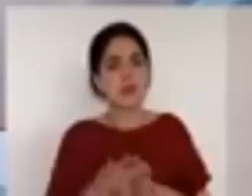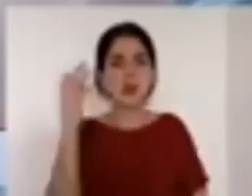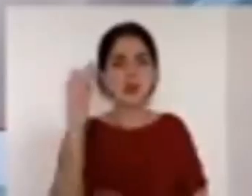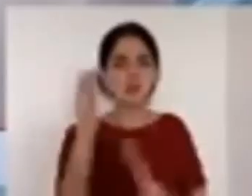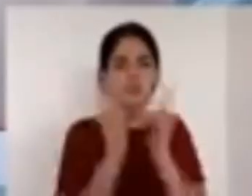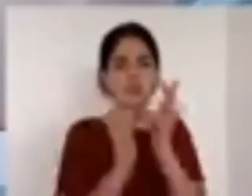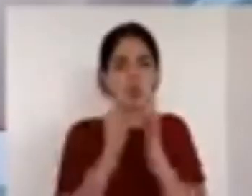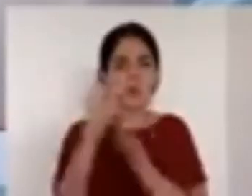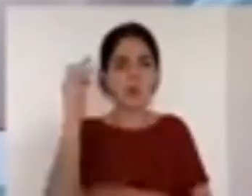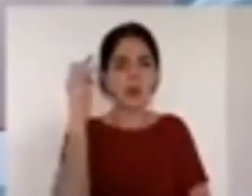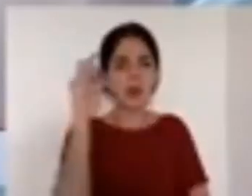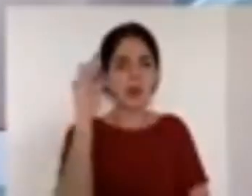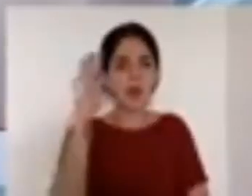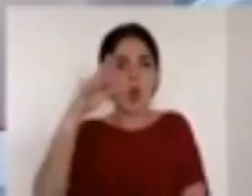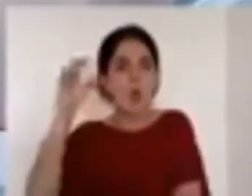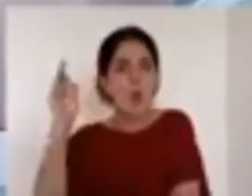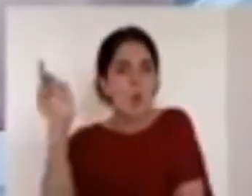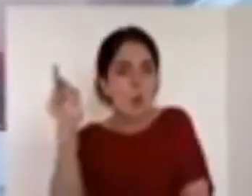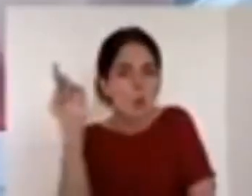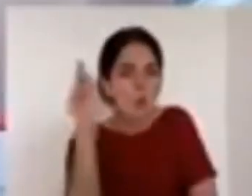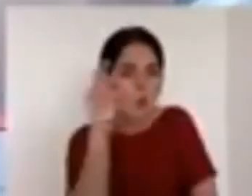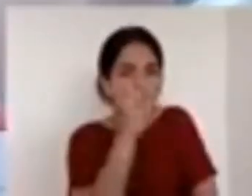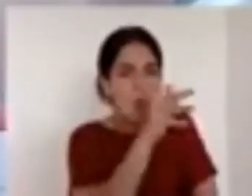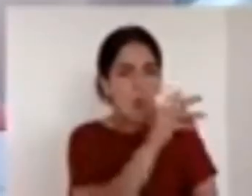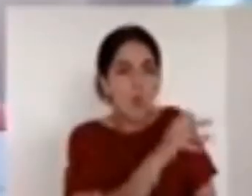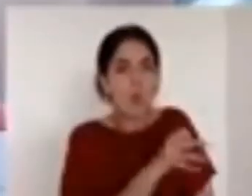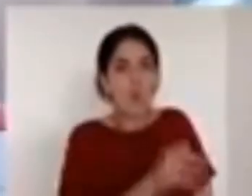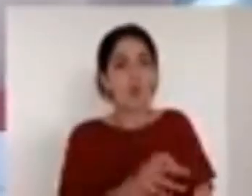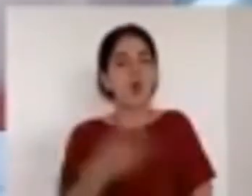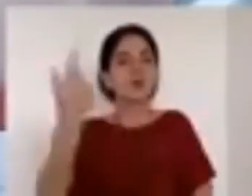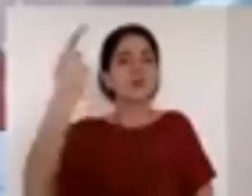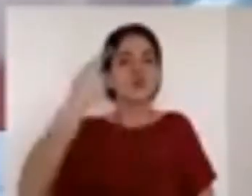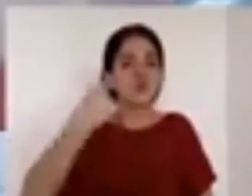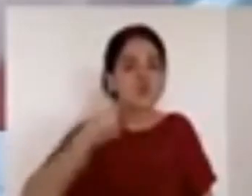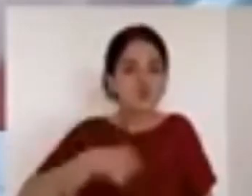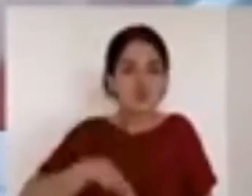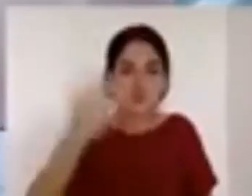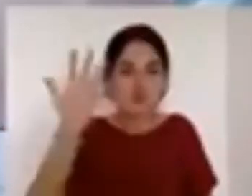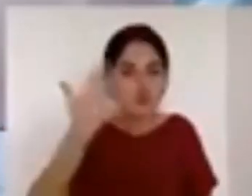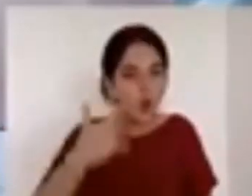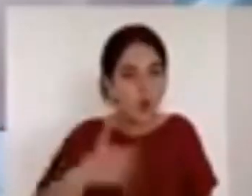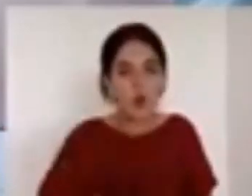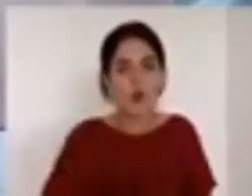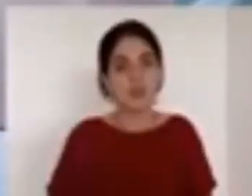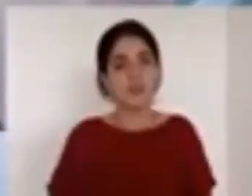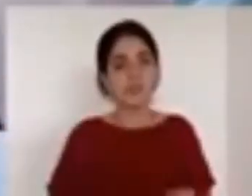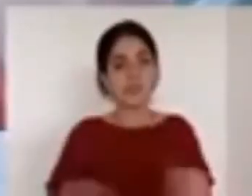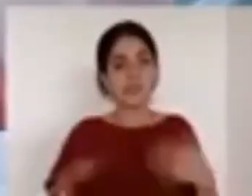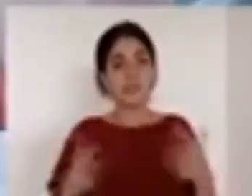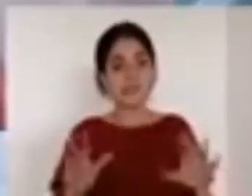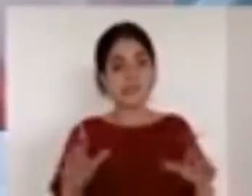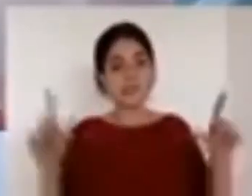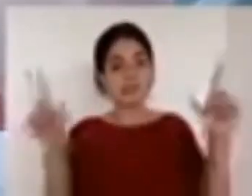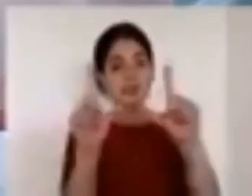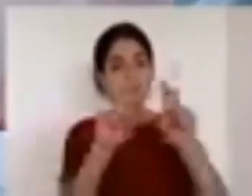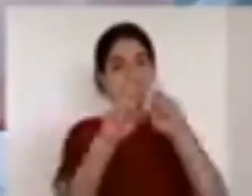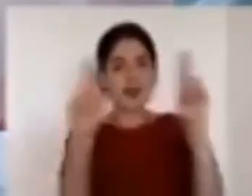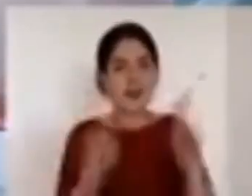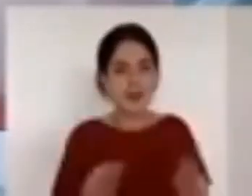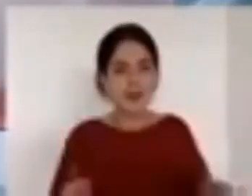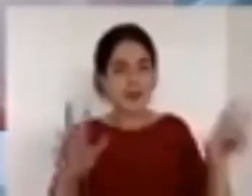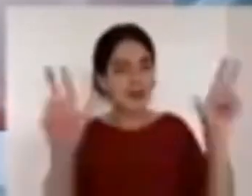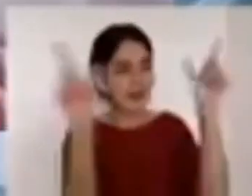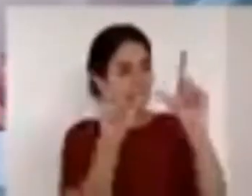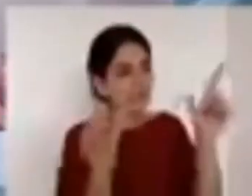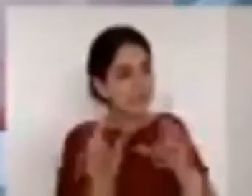ahora le ha tocado redoblar y eso es una mejora y si usted ha tenido